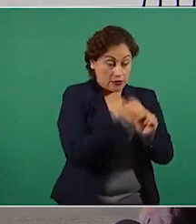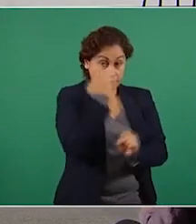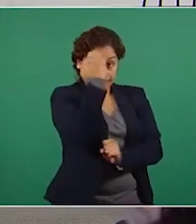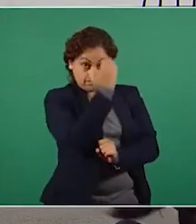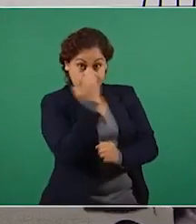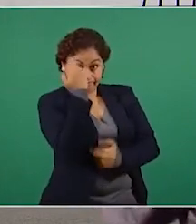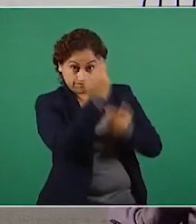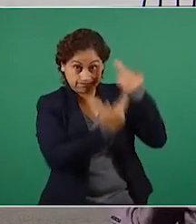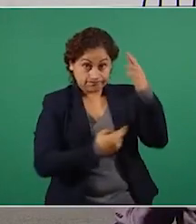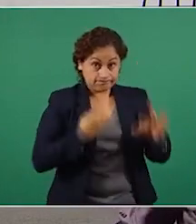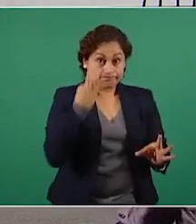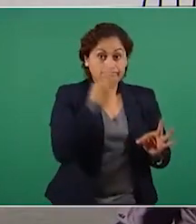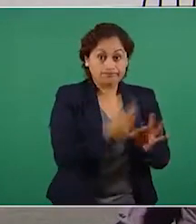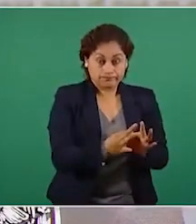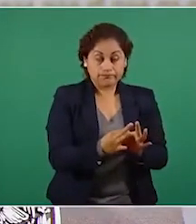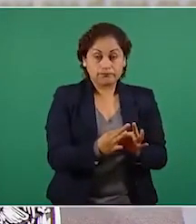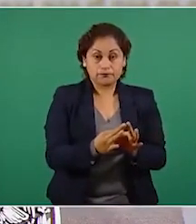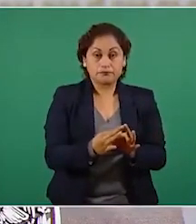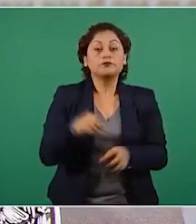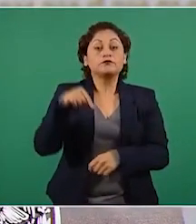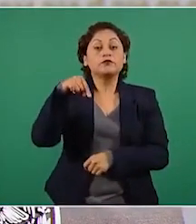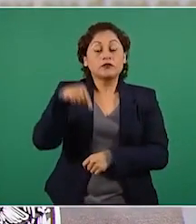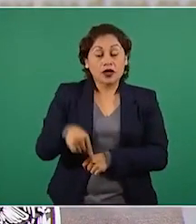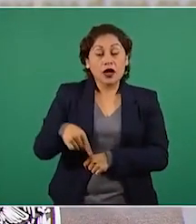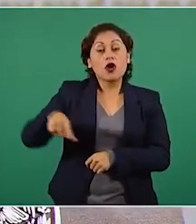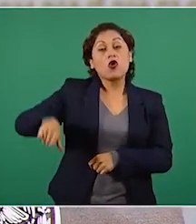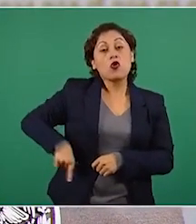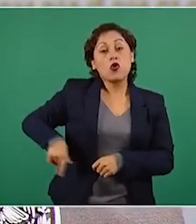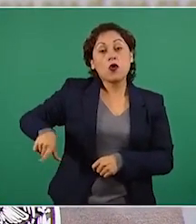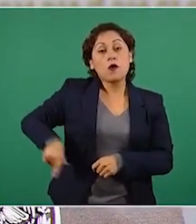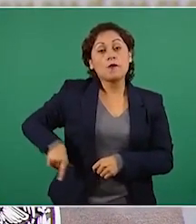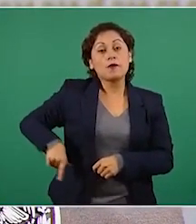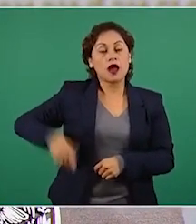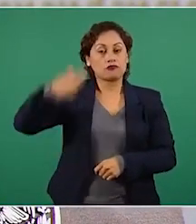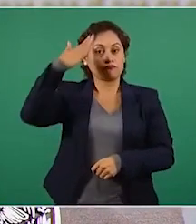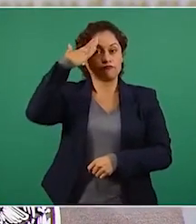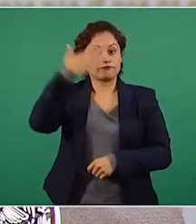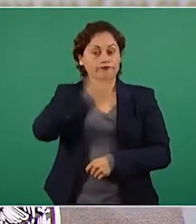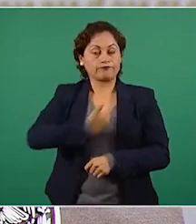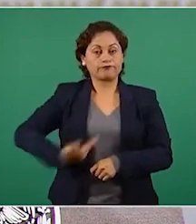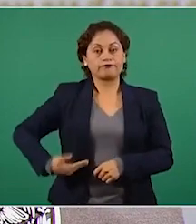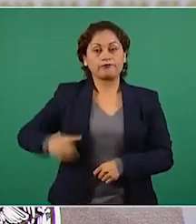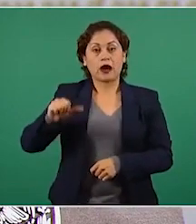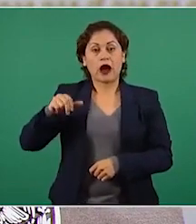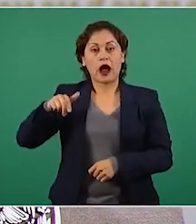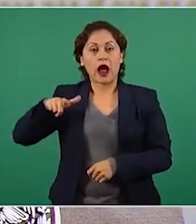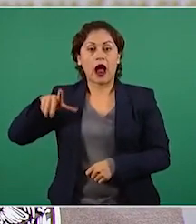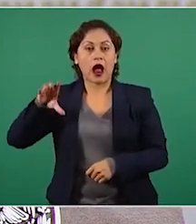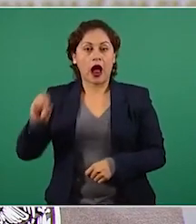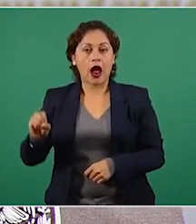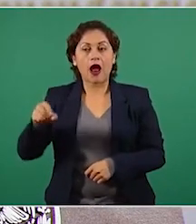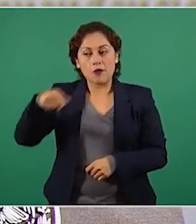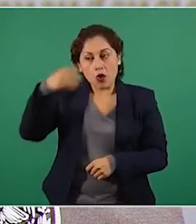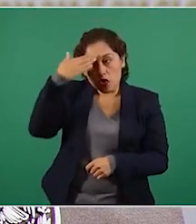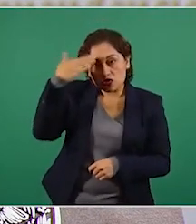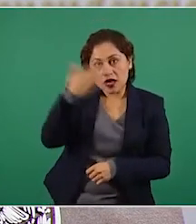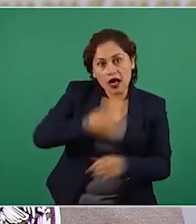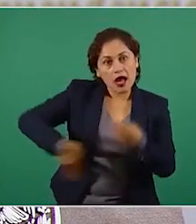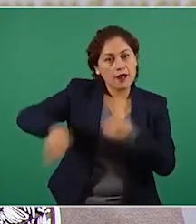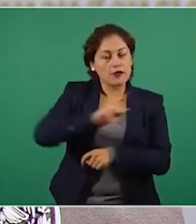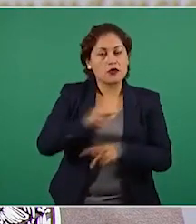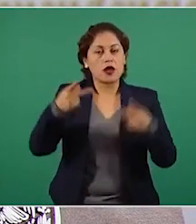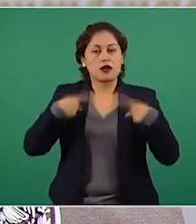compromiso del gobierno que encabeza el presidente Andrés Manuel López Obrador es que si hubiese una denuncia hacia un funcionario